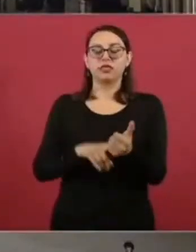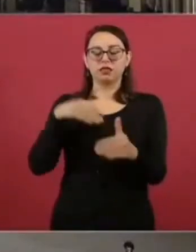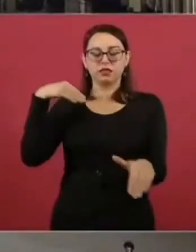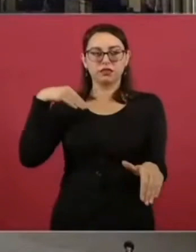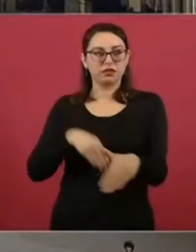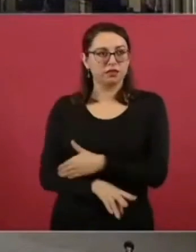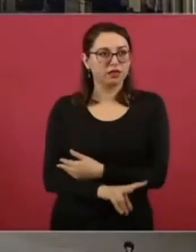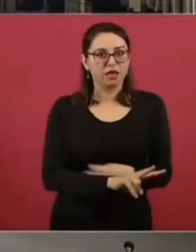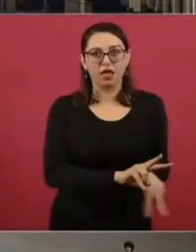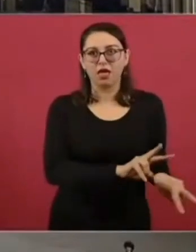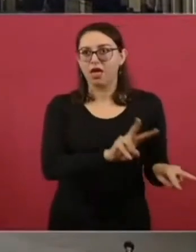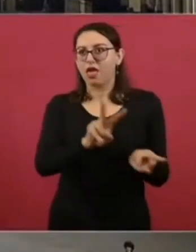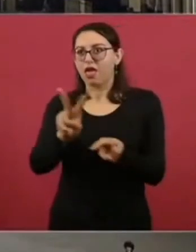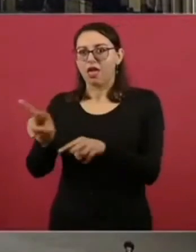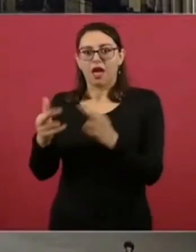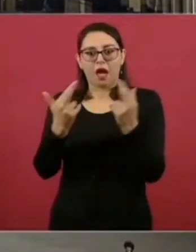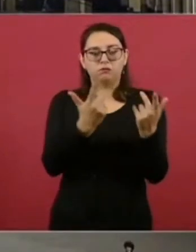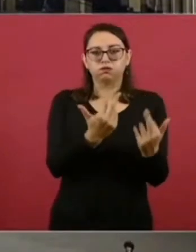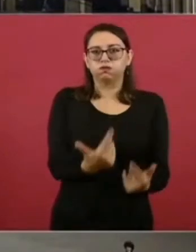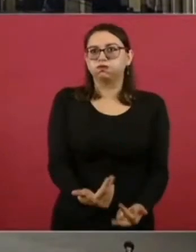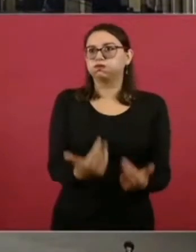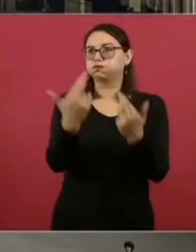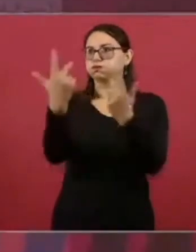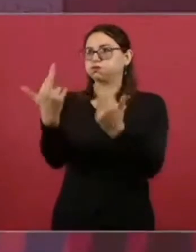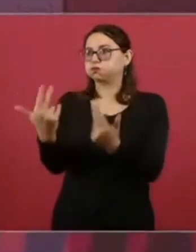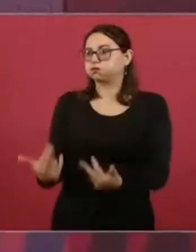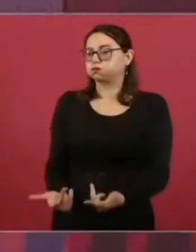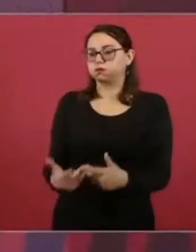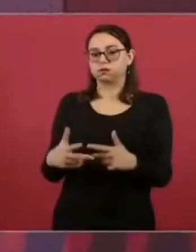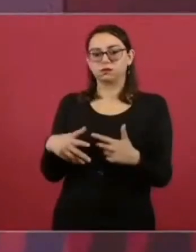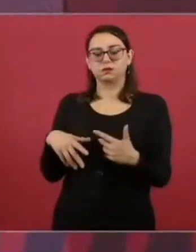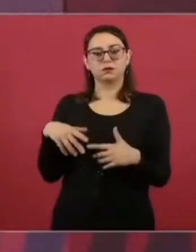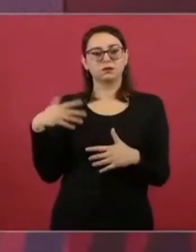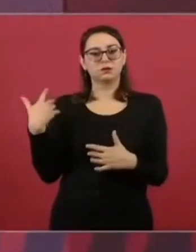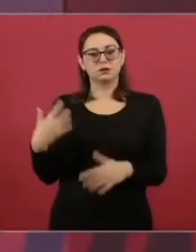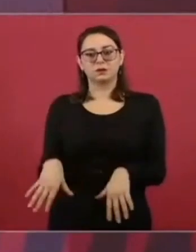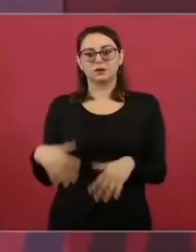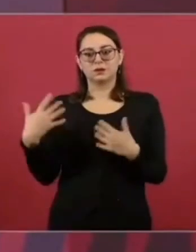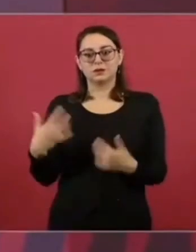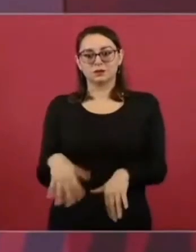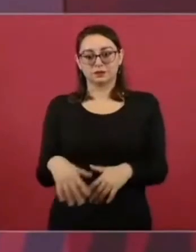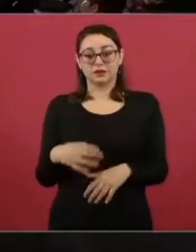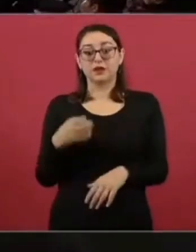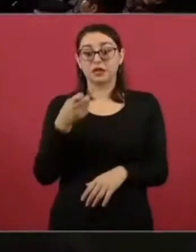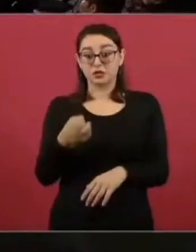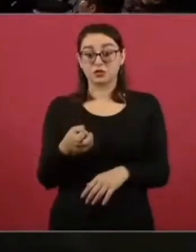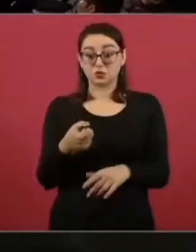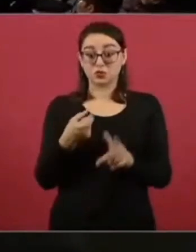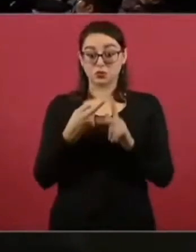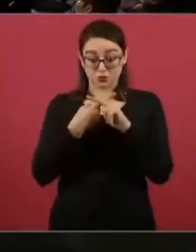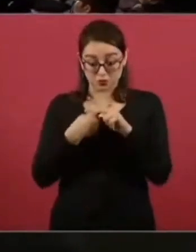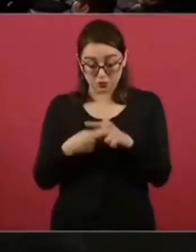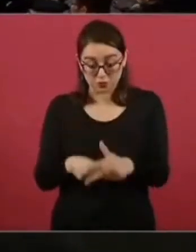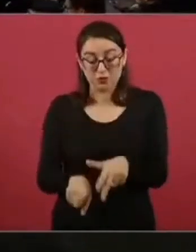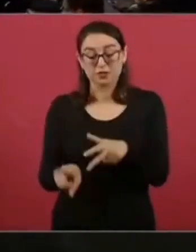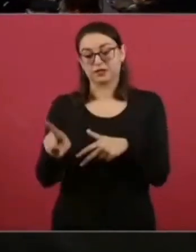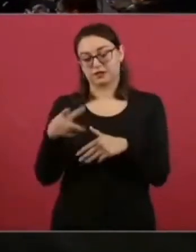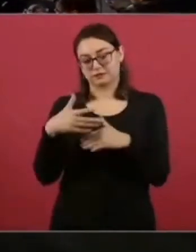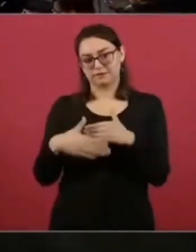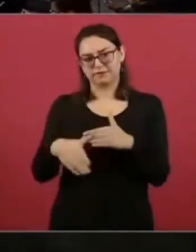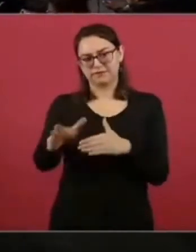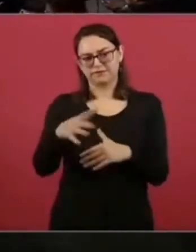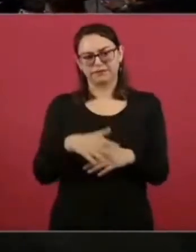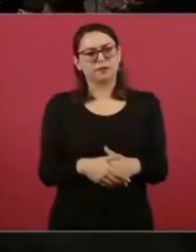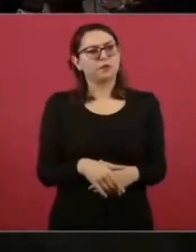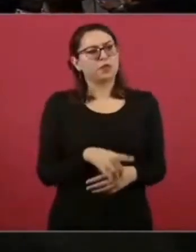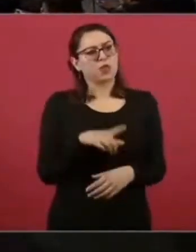Entonces, ya lo estamos construyendo. ¿Y con los gobernadores del sureste tiene que